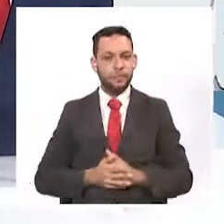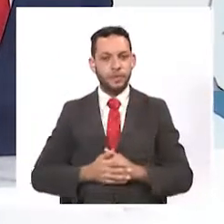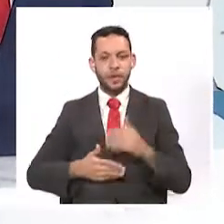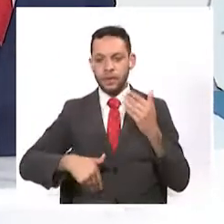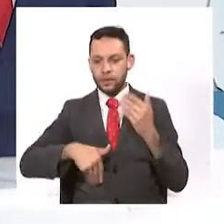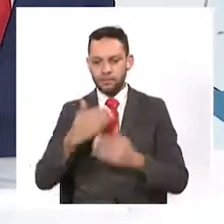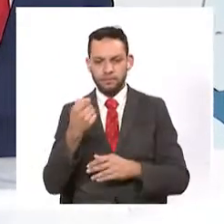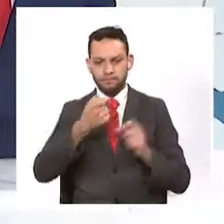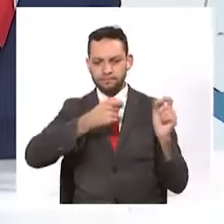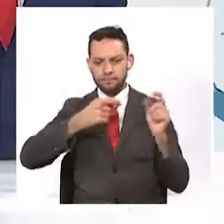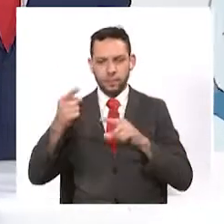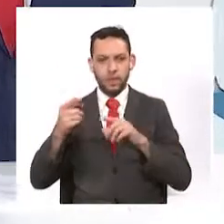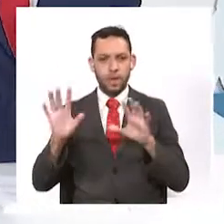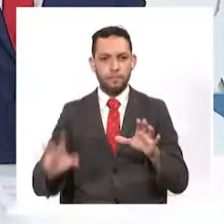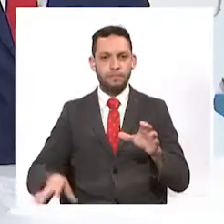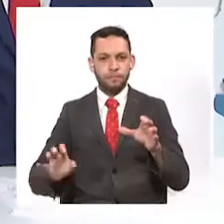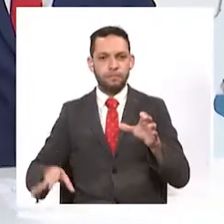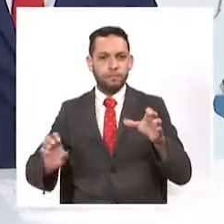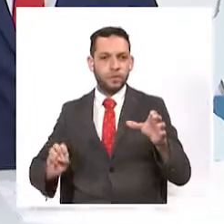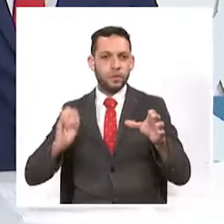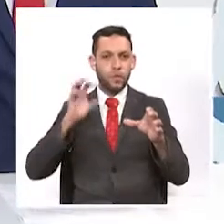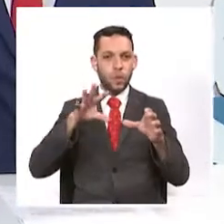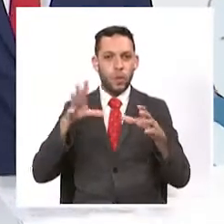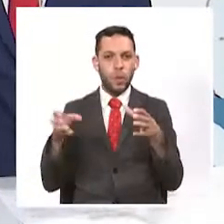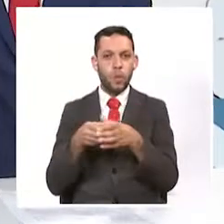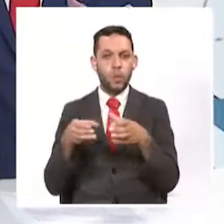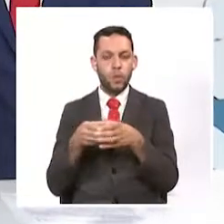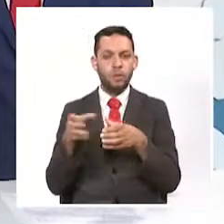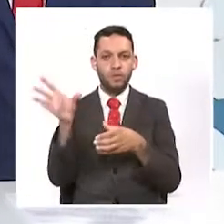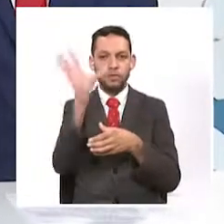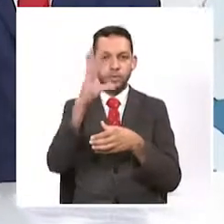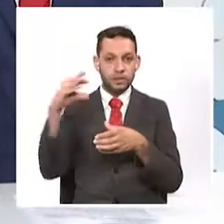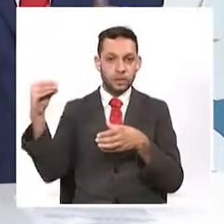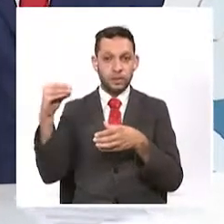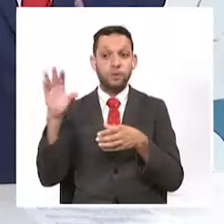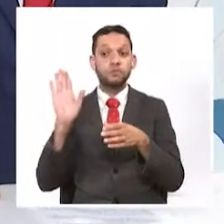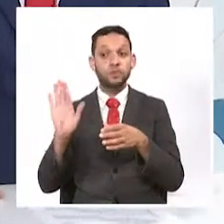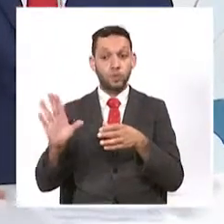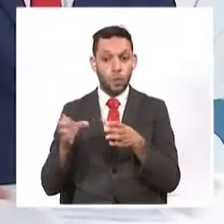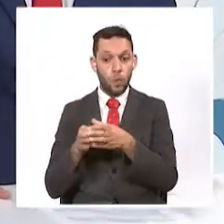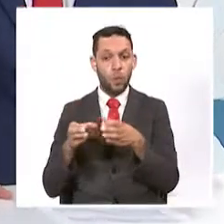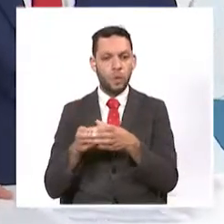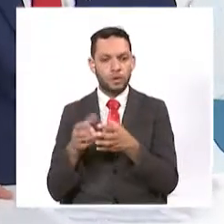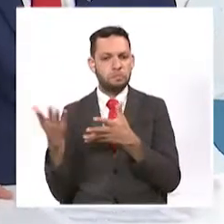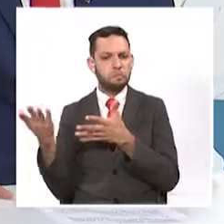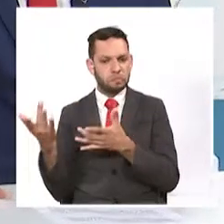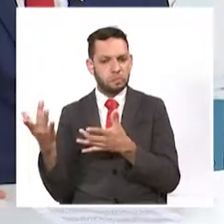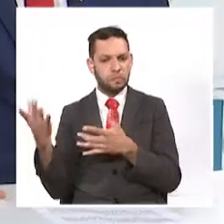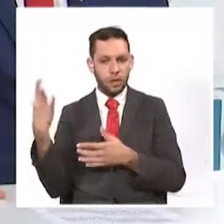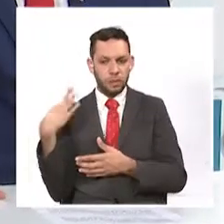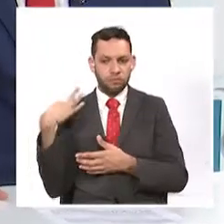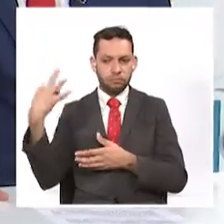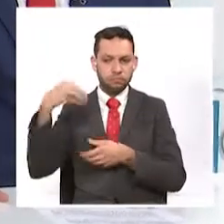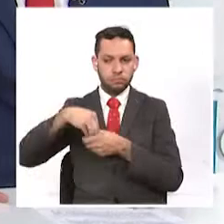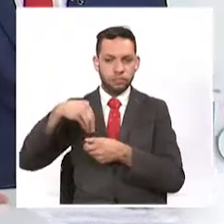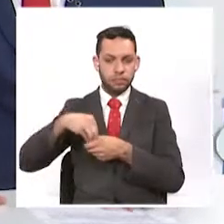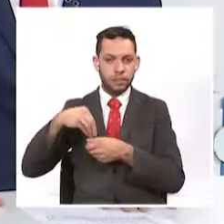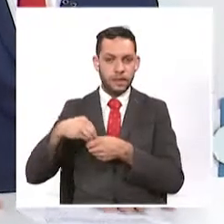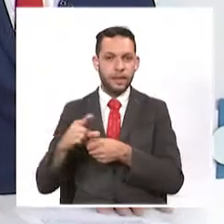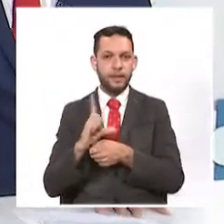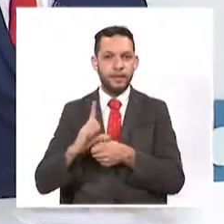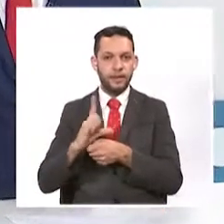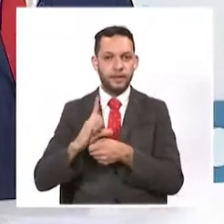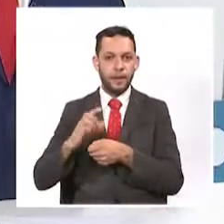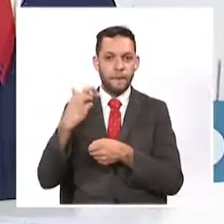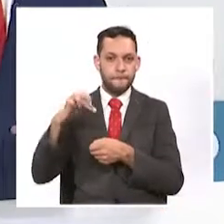Comenzamos hablando de baloncesto porque el Club Cafeteros del Quindío es uno de los equipos que está a la expectativa de quedarse con un cupo en la Liga Profesional